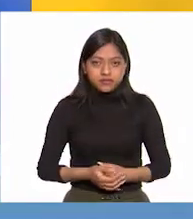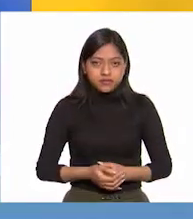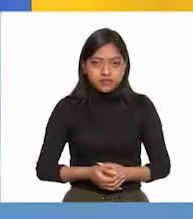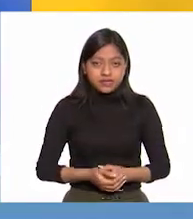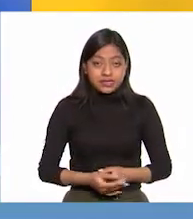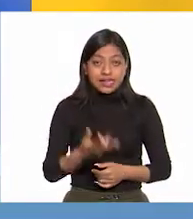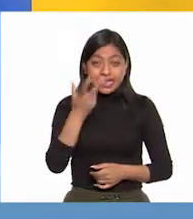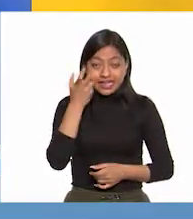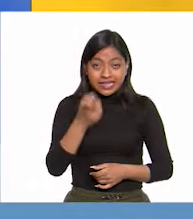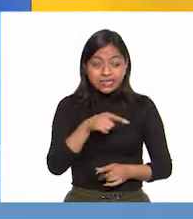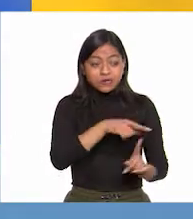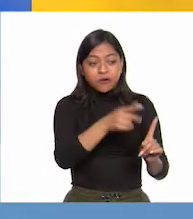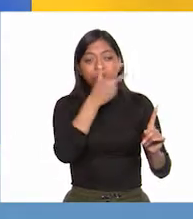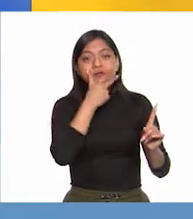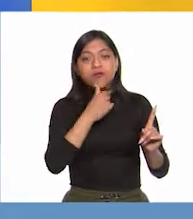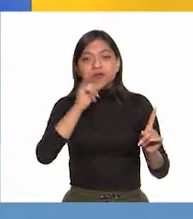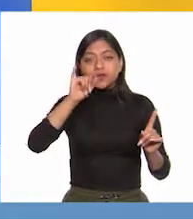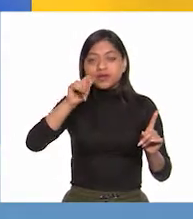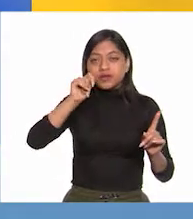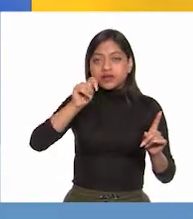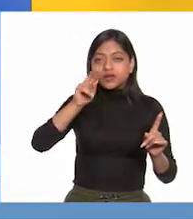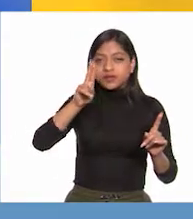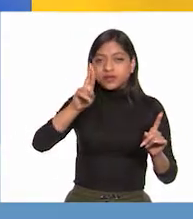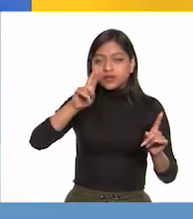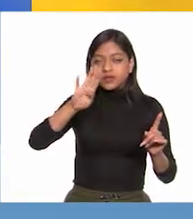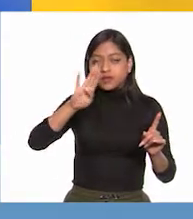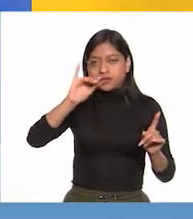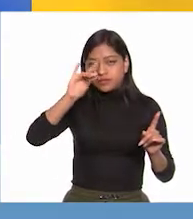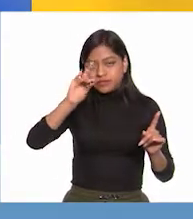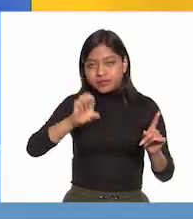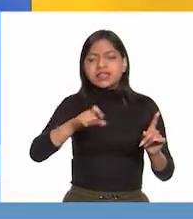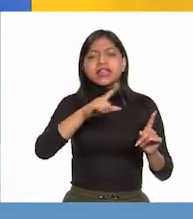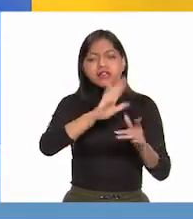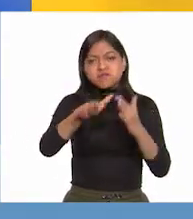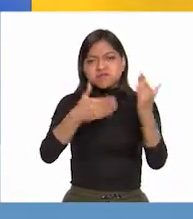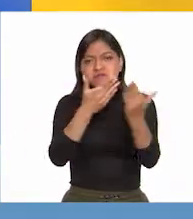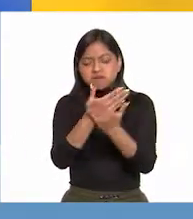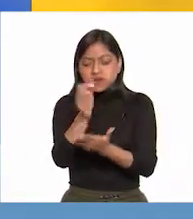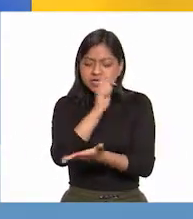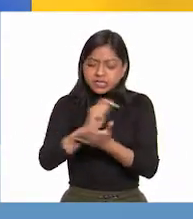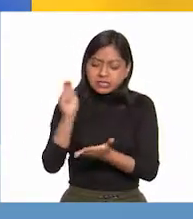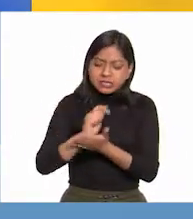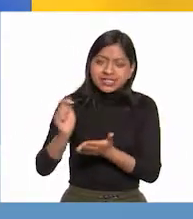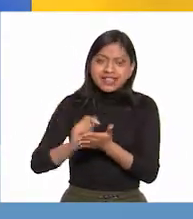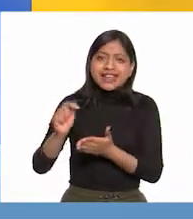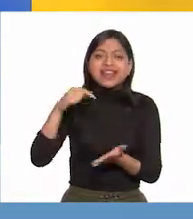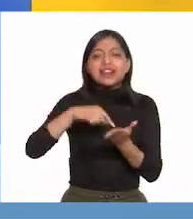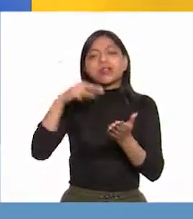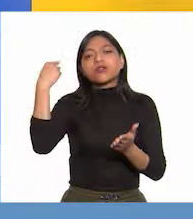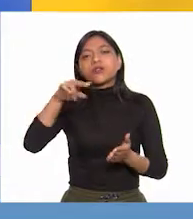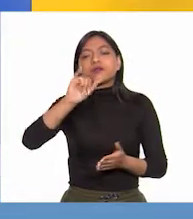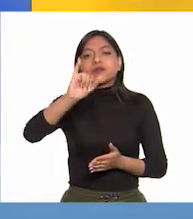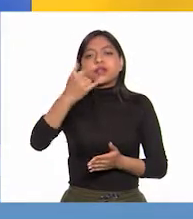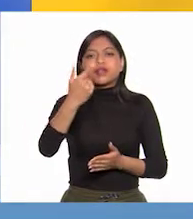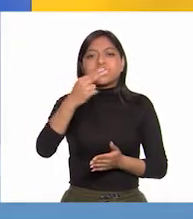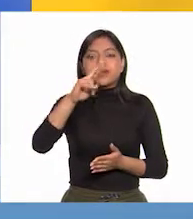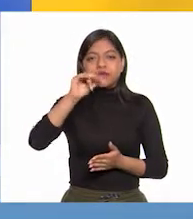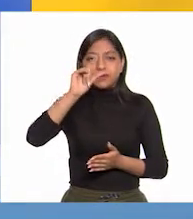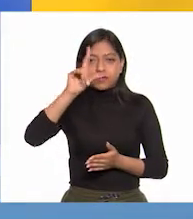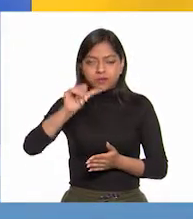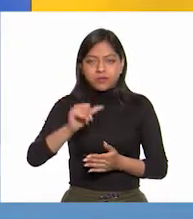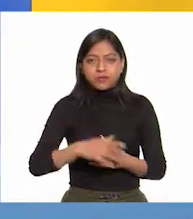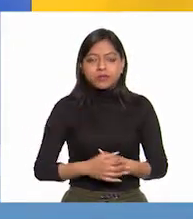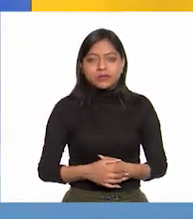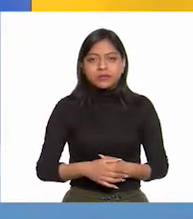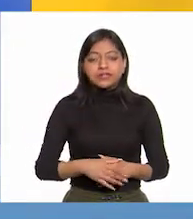Ahí, Iturbide proclamó el Plan de Iguala, donde quedaron plasmados los intereses de los diferentes grupos. La